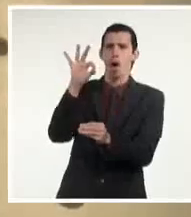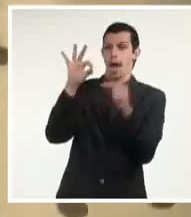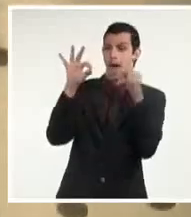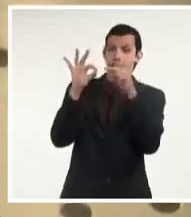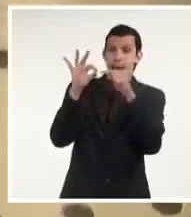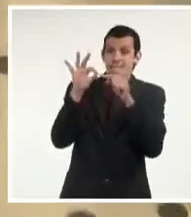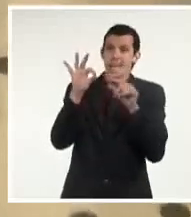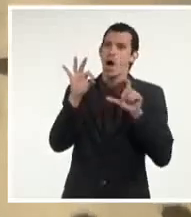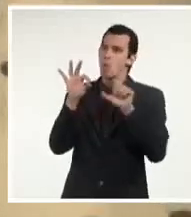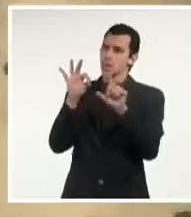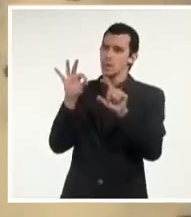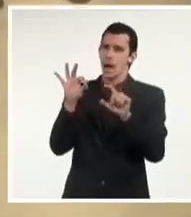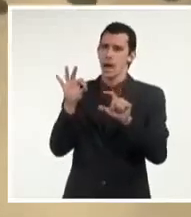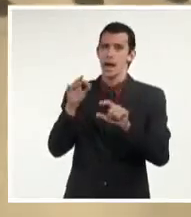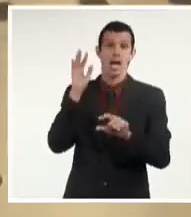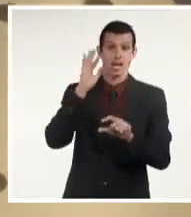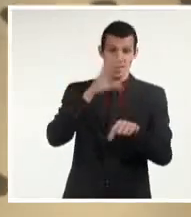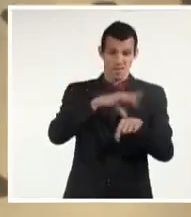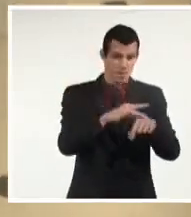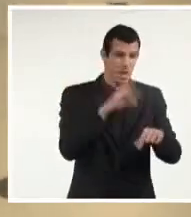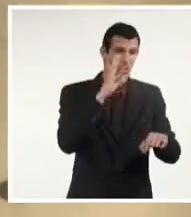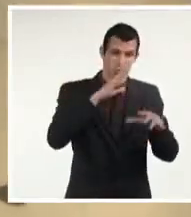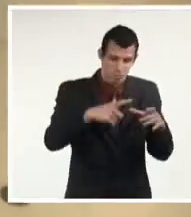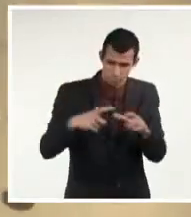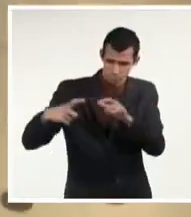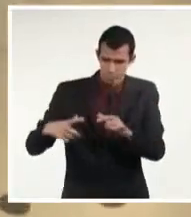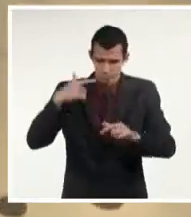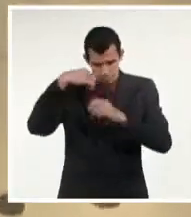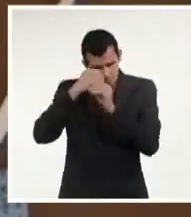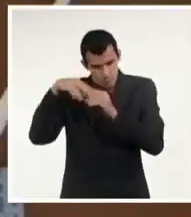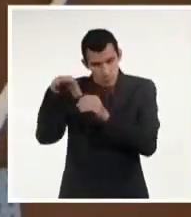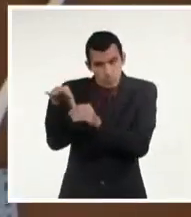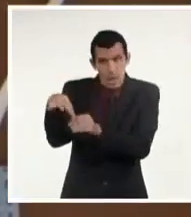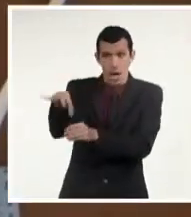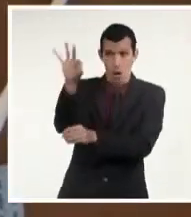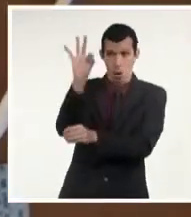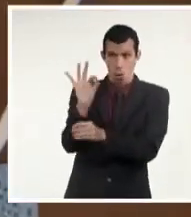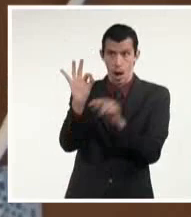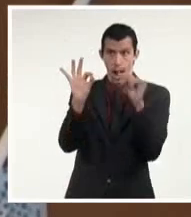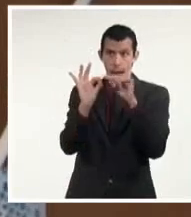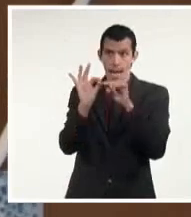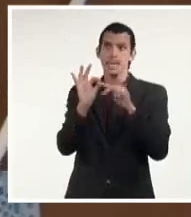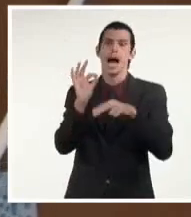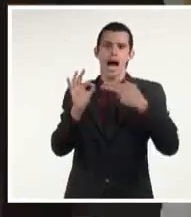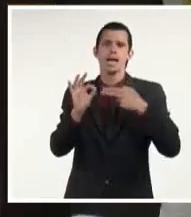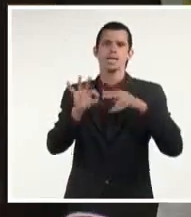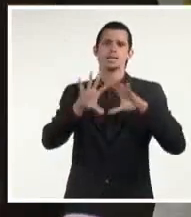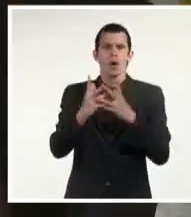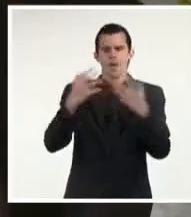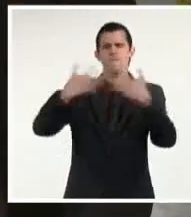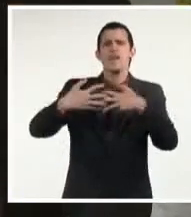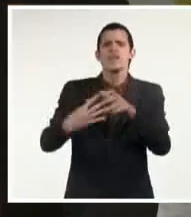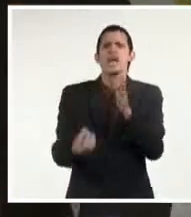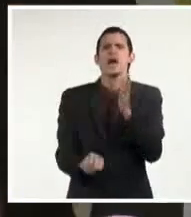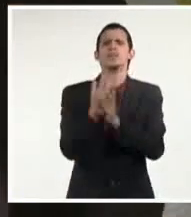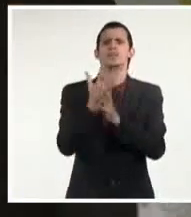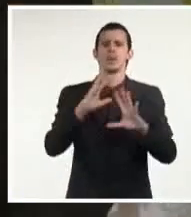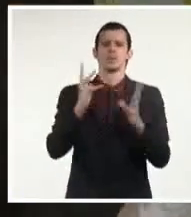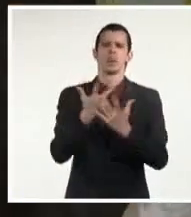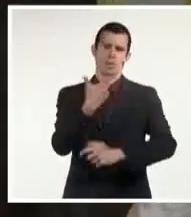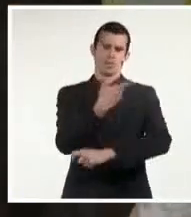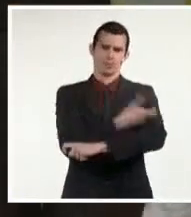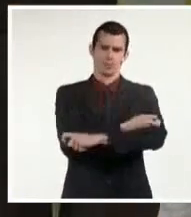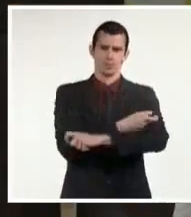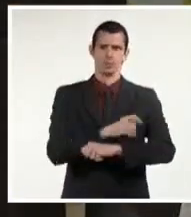aprovechado la experiencia de otras naciones en el desarrollo de vacunas contra el virus del papiloma humano. Nuestra aspiración será